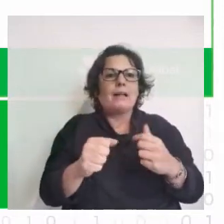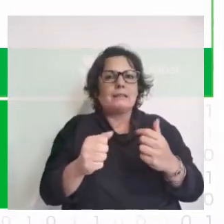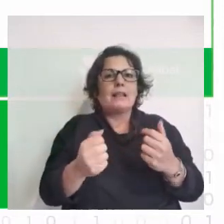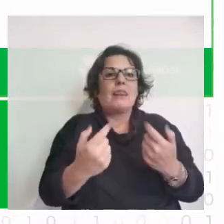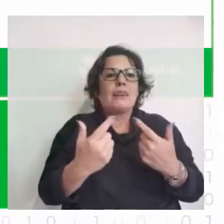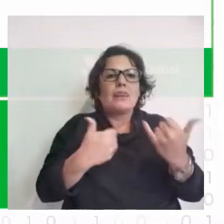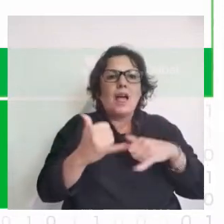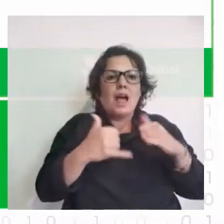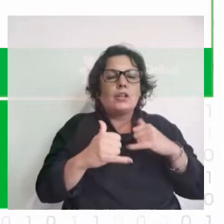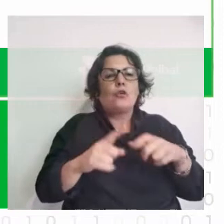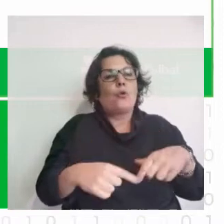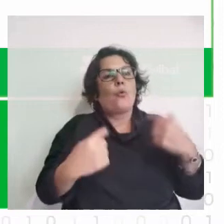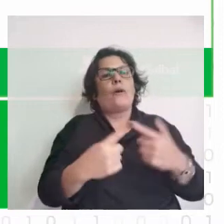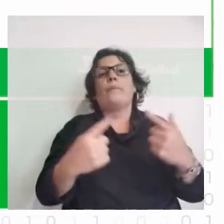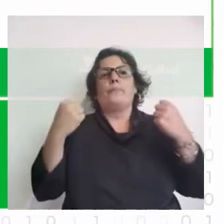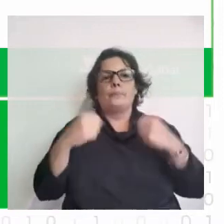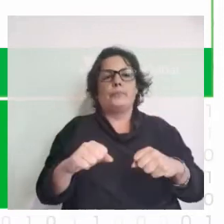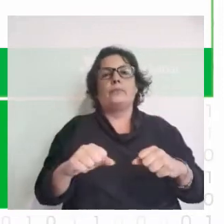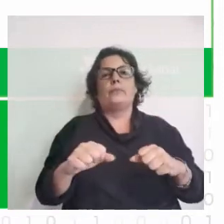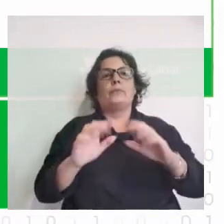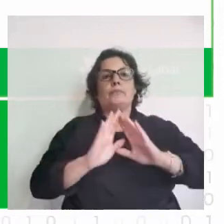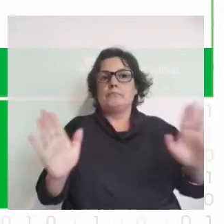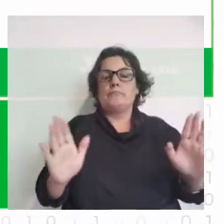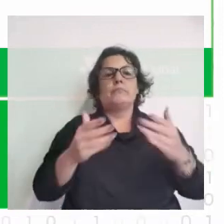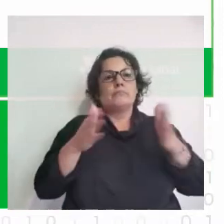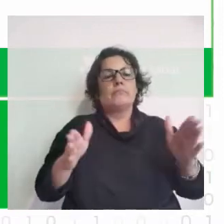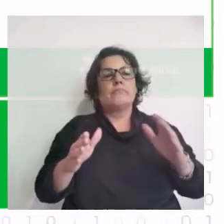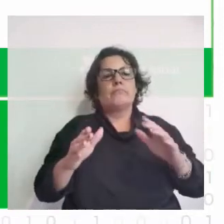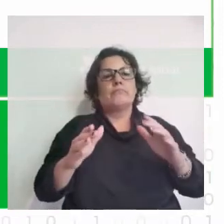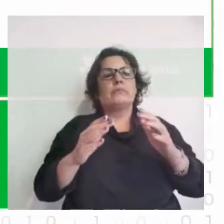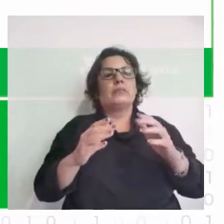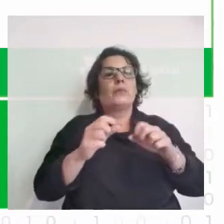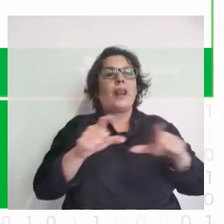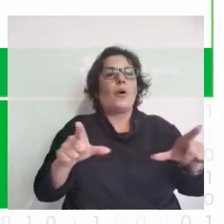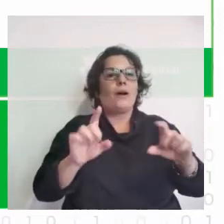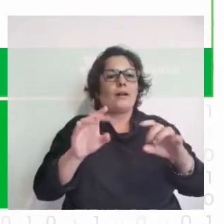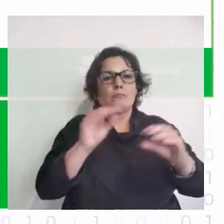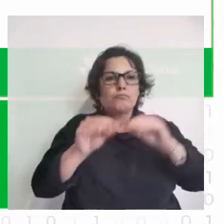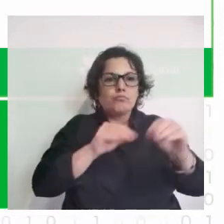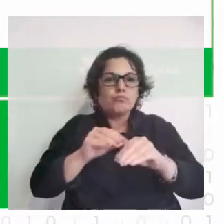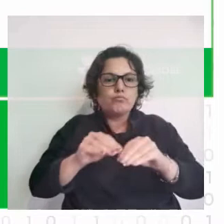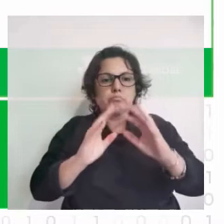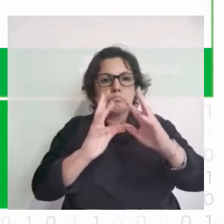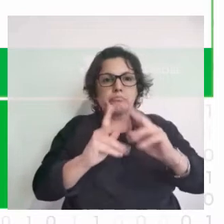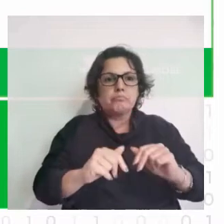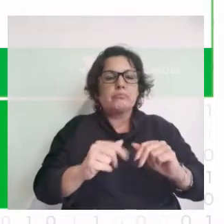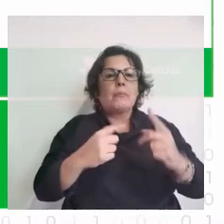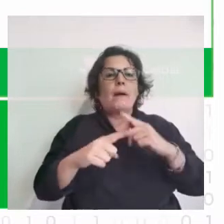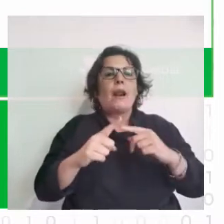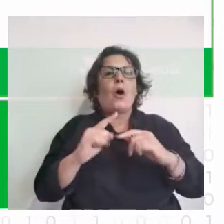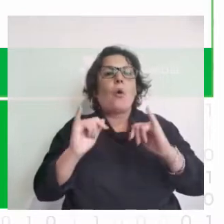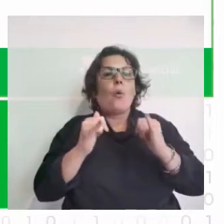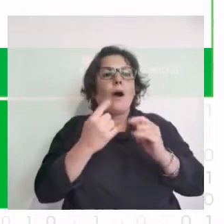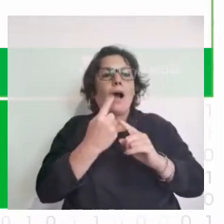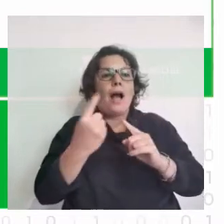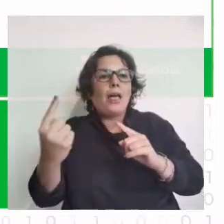para nuestro deporte. A partir de ahí, hacemos procesamiento del lenguaje natural para llevarnos la parte de jugada a jugada y tener